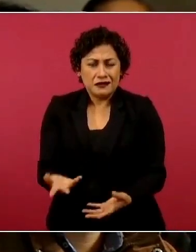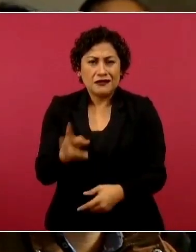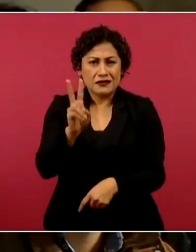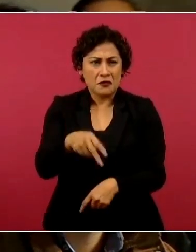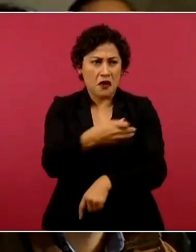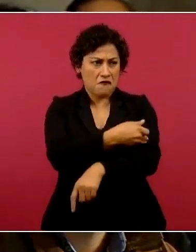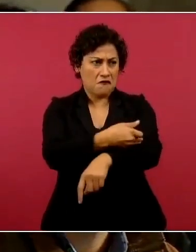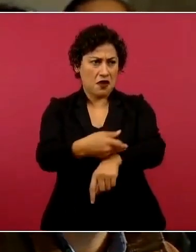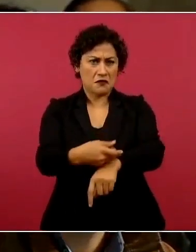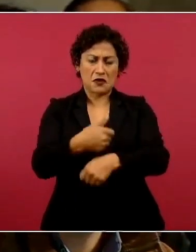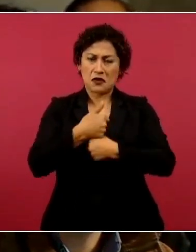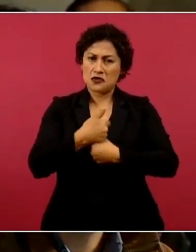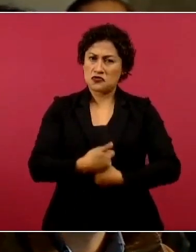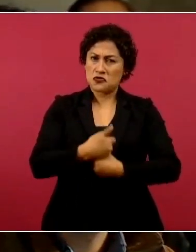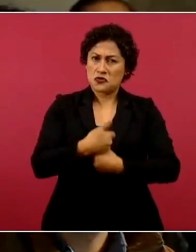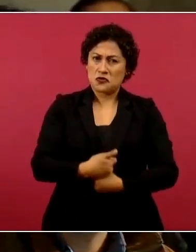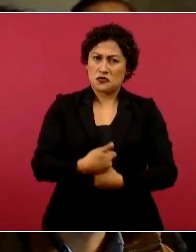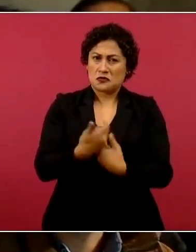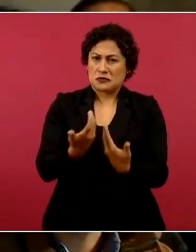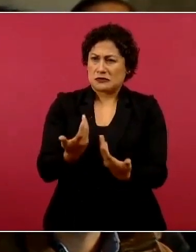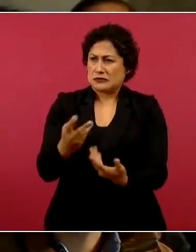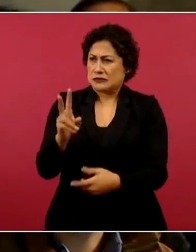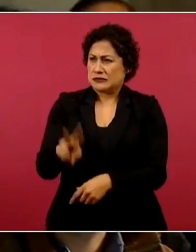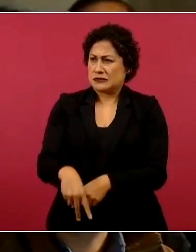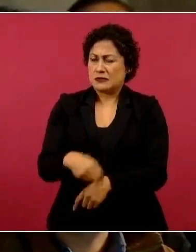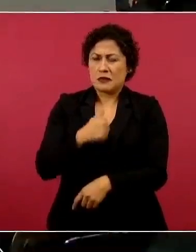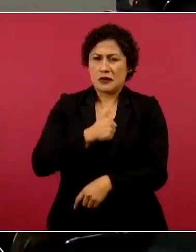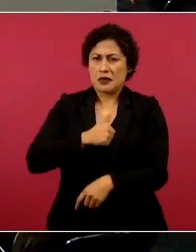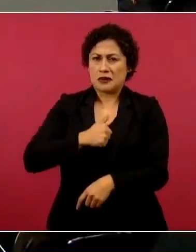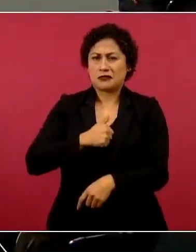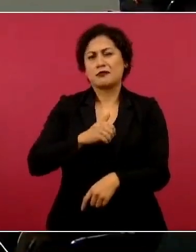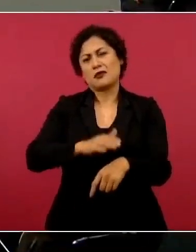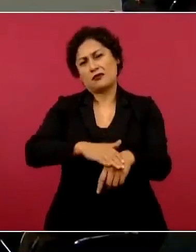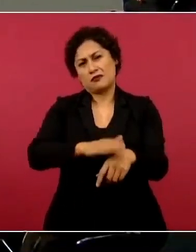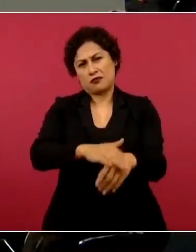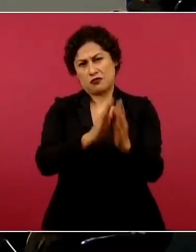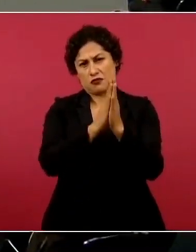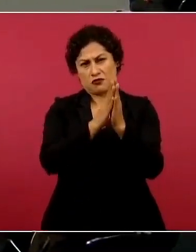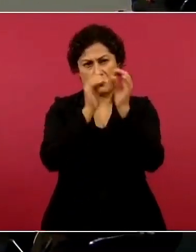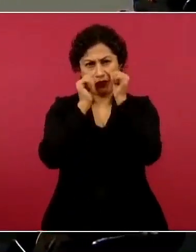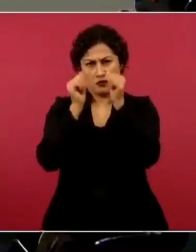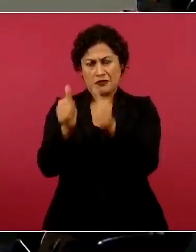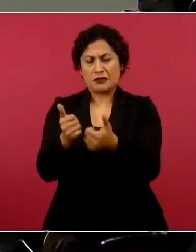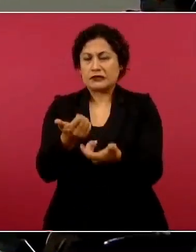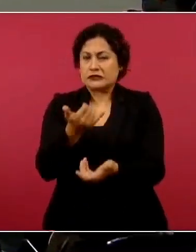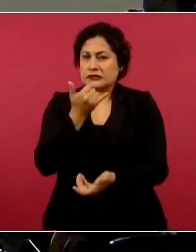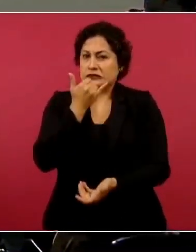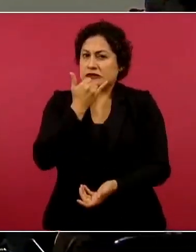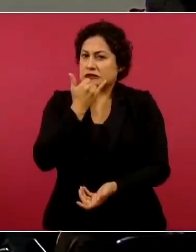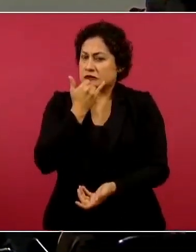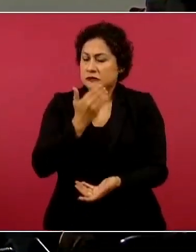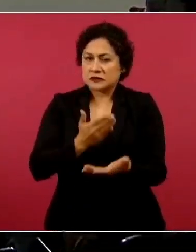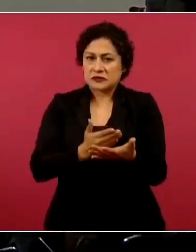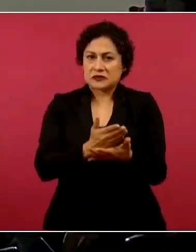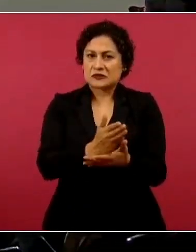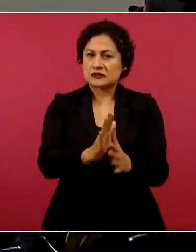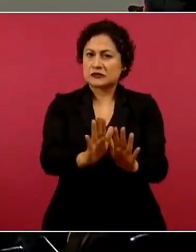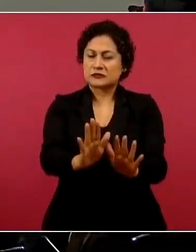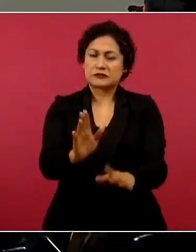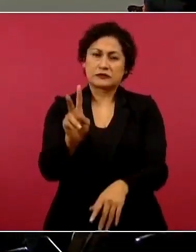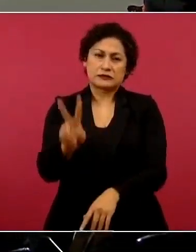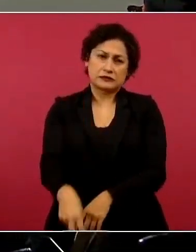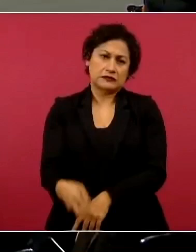Peor todavía, ojalá pudiéramos hacer algo por ello. Sí, Miguel. Perdónenme la infección y perdónenme a todos, pero es una cosa